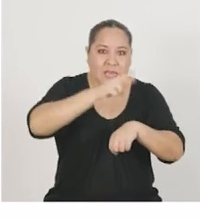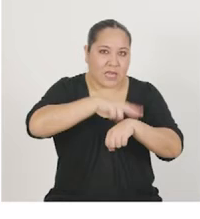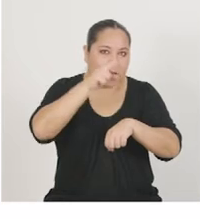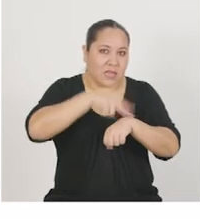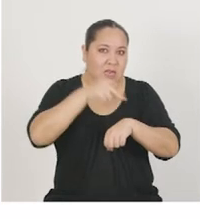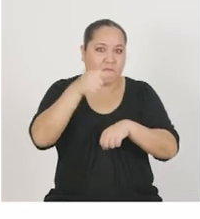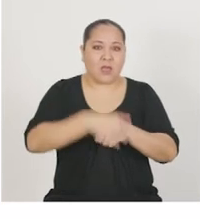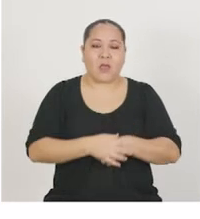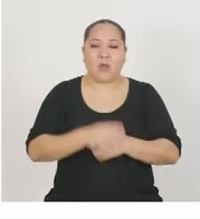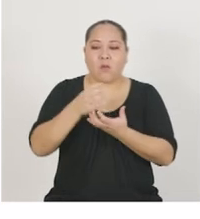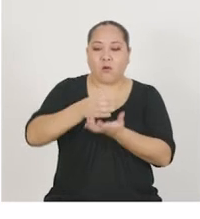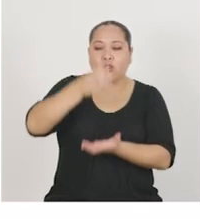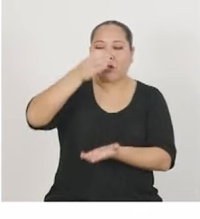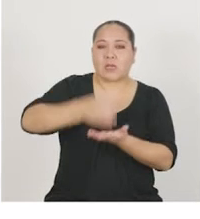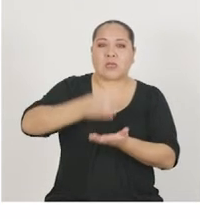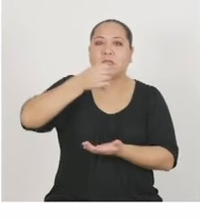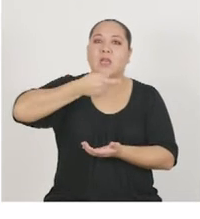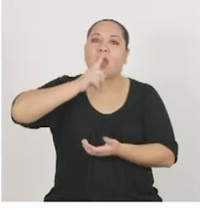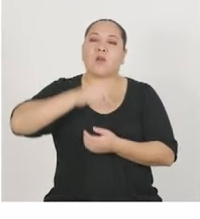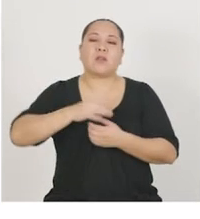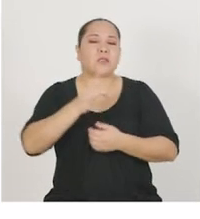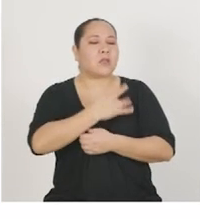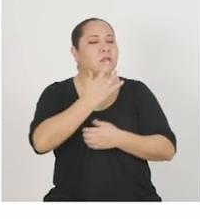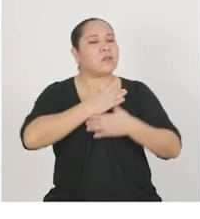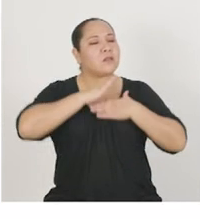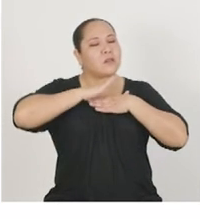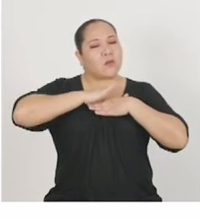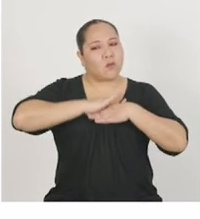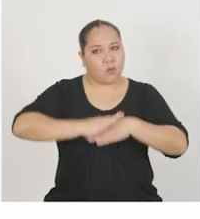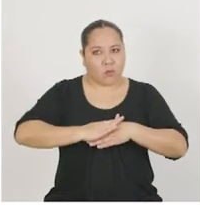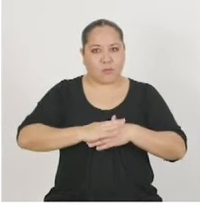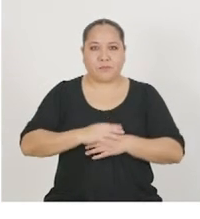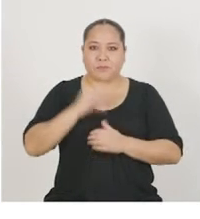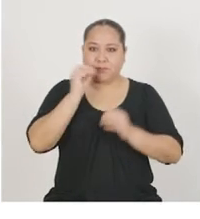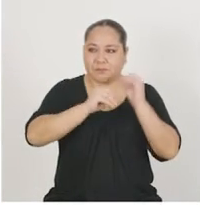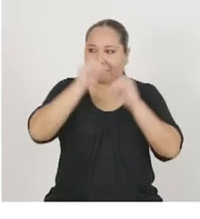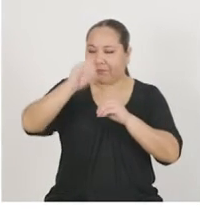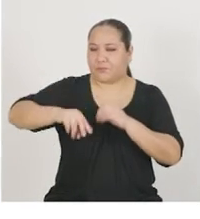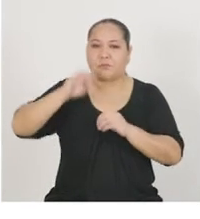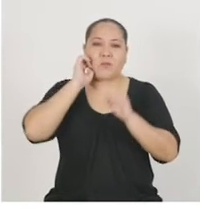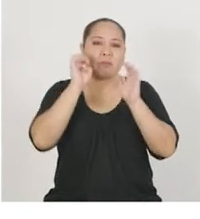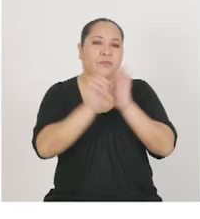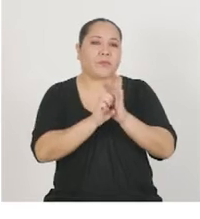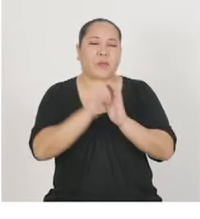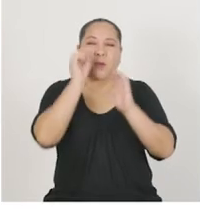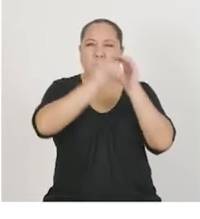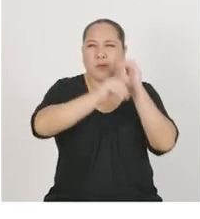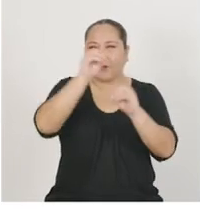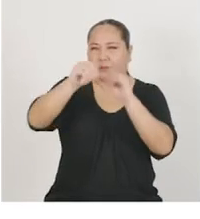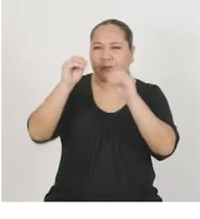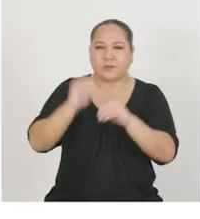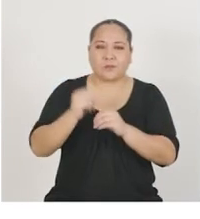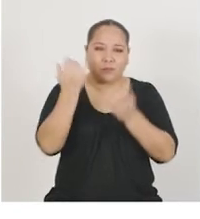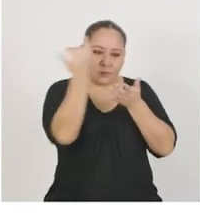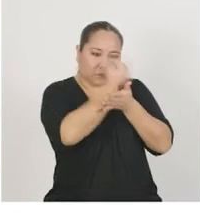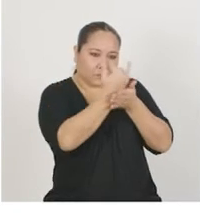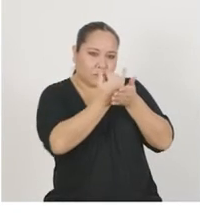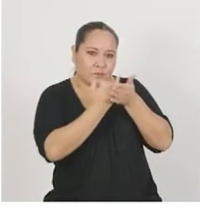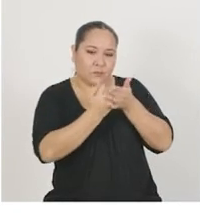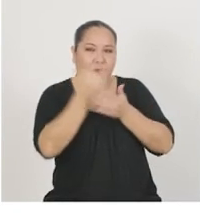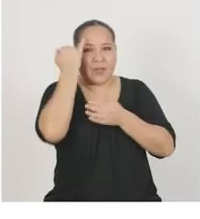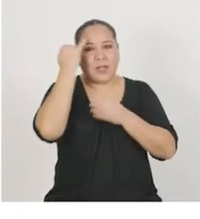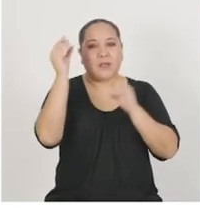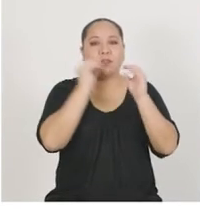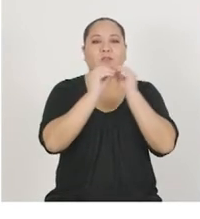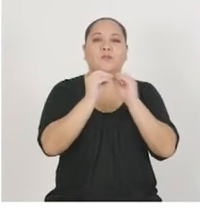en la región. Botellas de agua. Sentirse cómodo. Aplicando un ejemplo, se plasma con este esquema